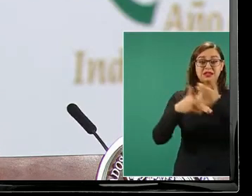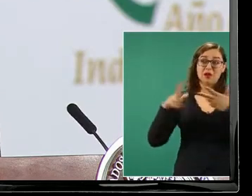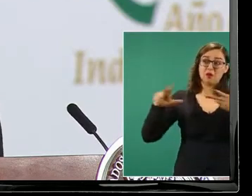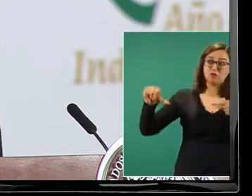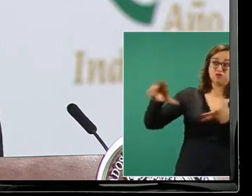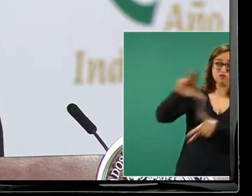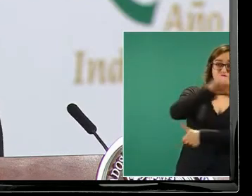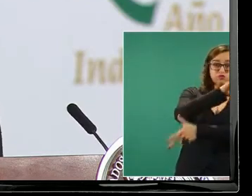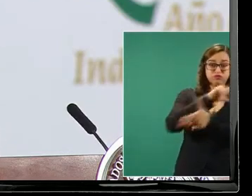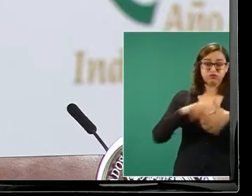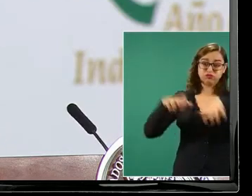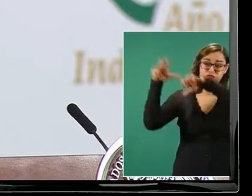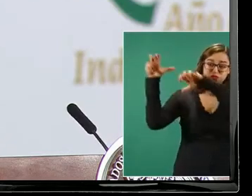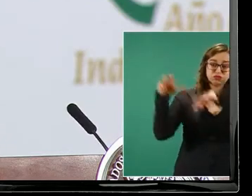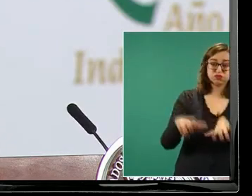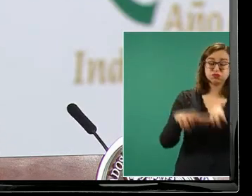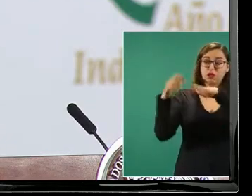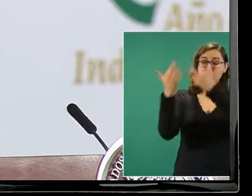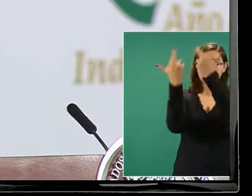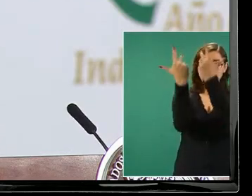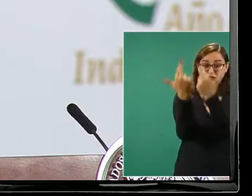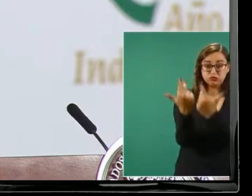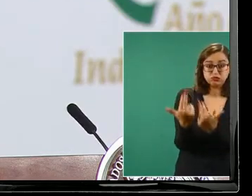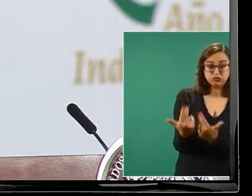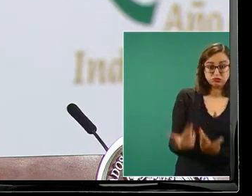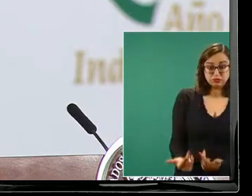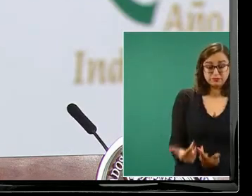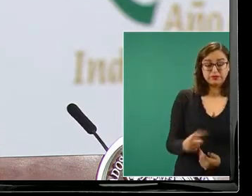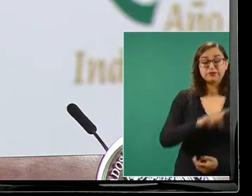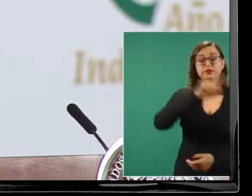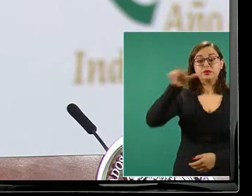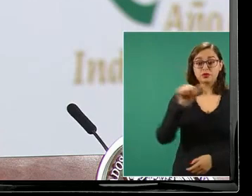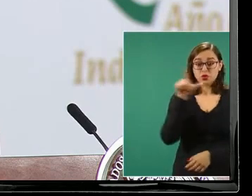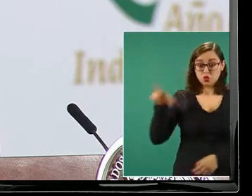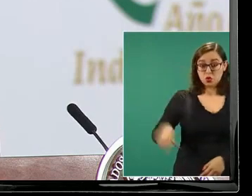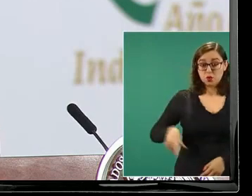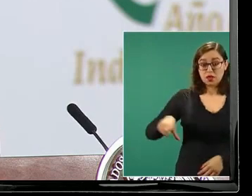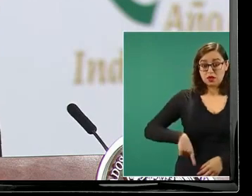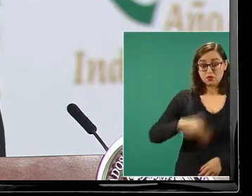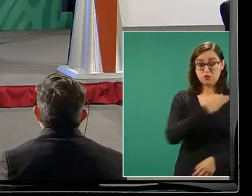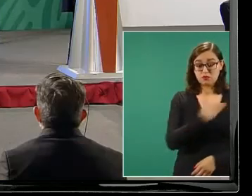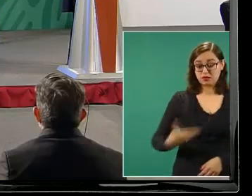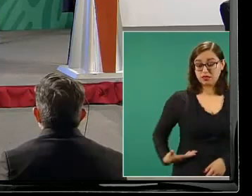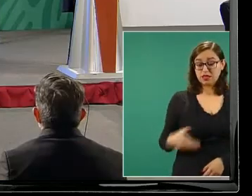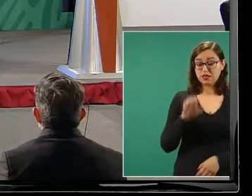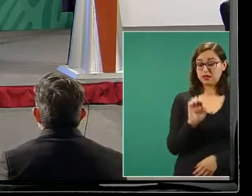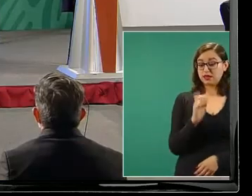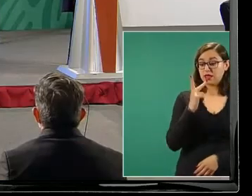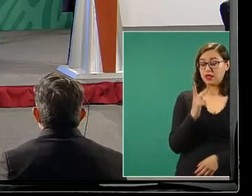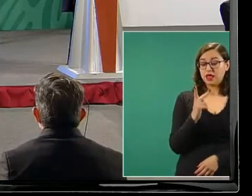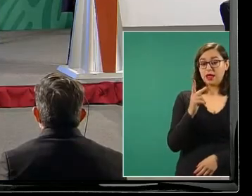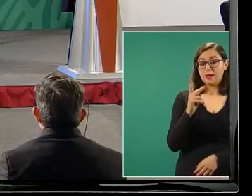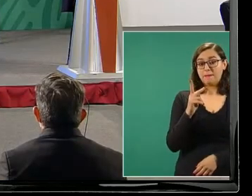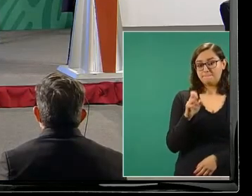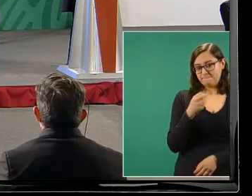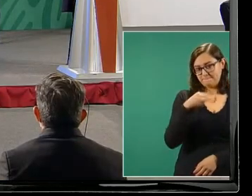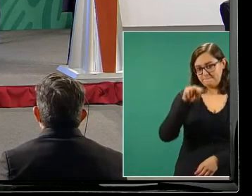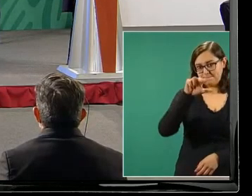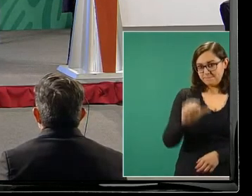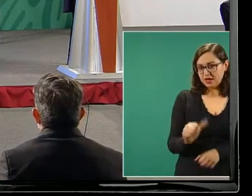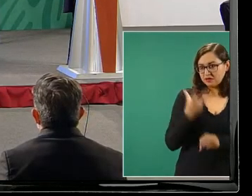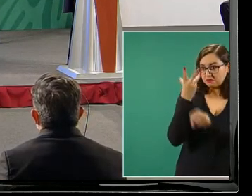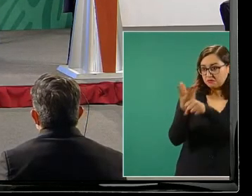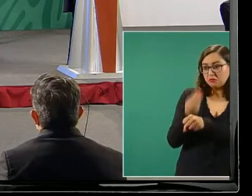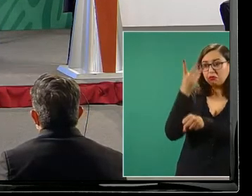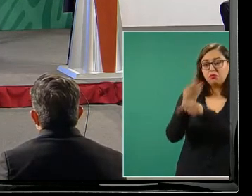Enrique Peña Nieto comenzó su construcción pero no lo concluyó como otros más de 300 hospitales y